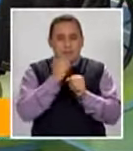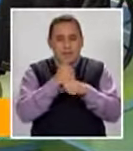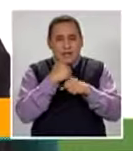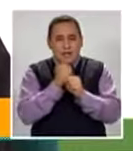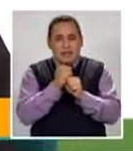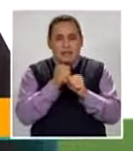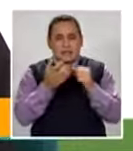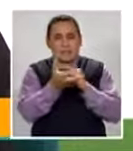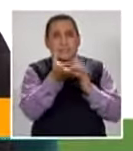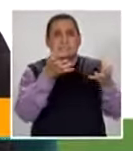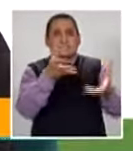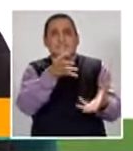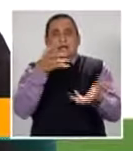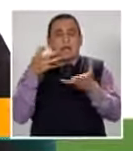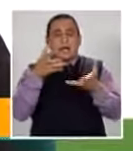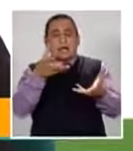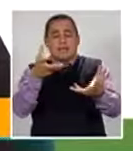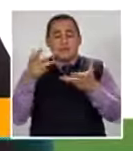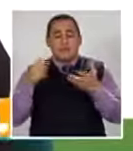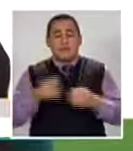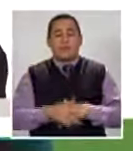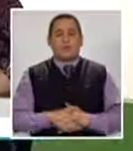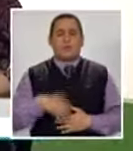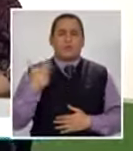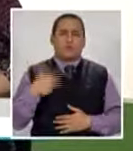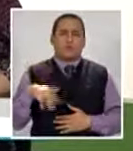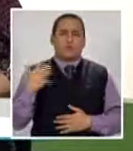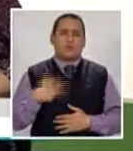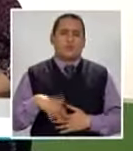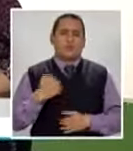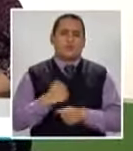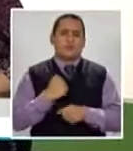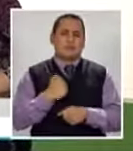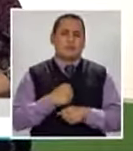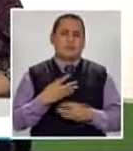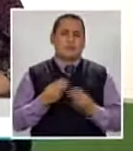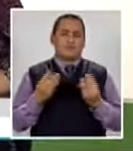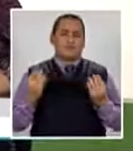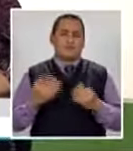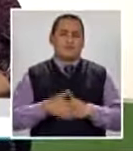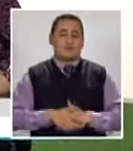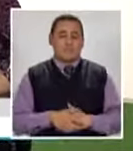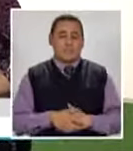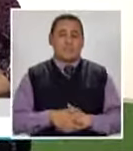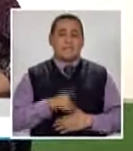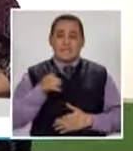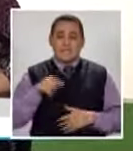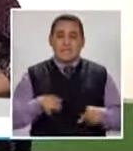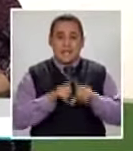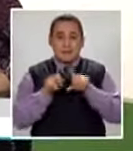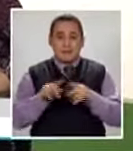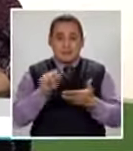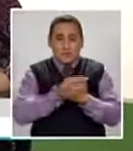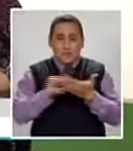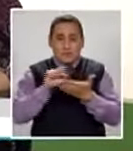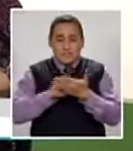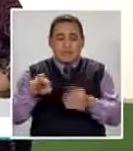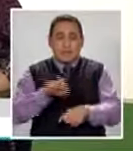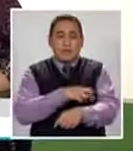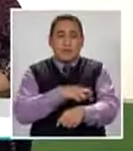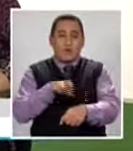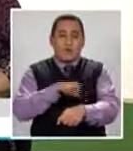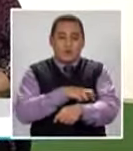Sacar Mercadería ¡Ah, ¡Guau! ¡Cuánto trabajo! Sí Pero eso no es todo Porque tú eres poetisa Tú escribes